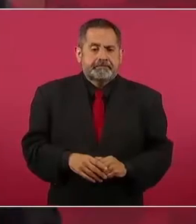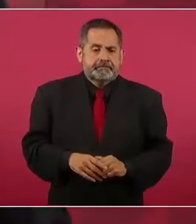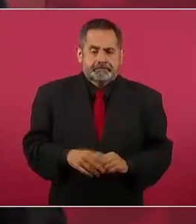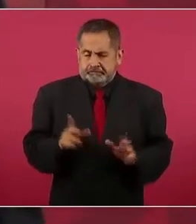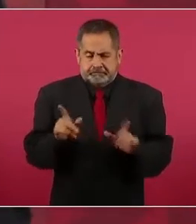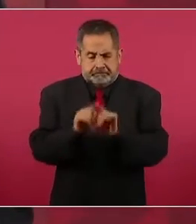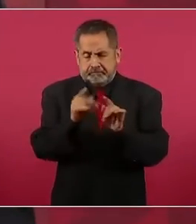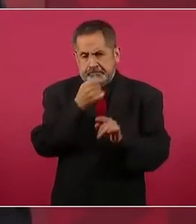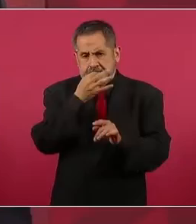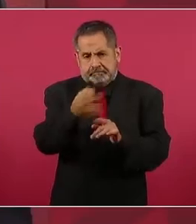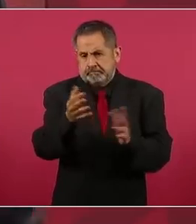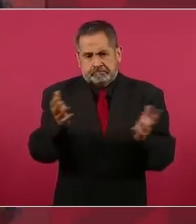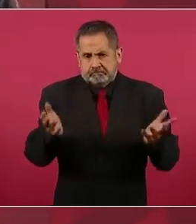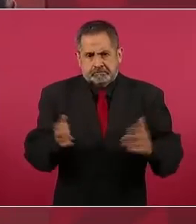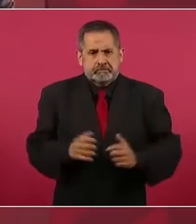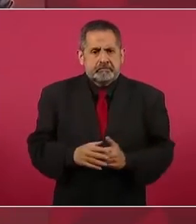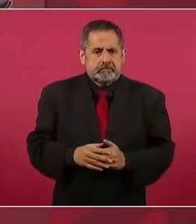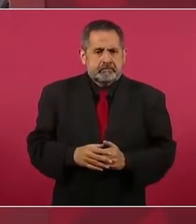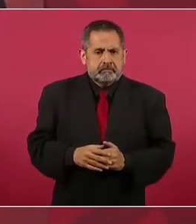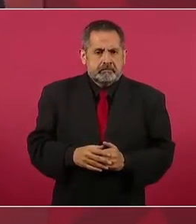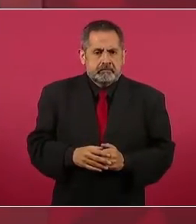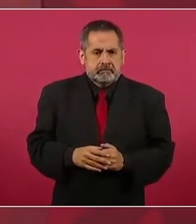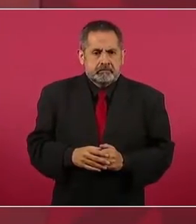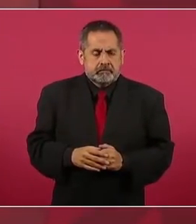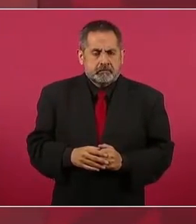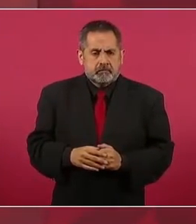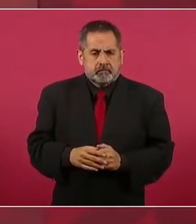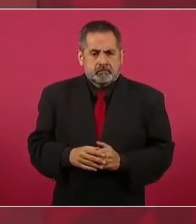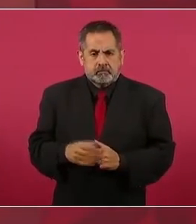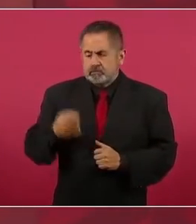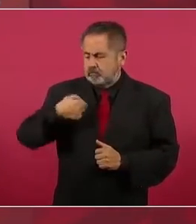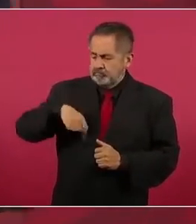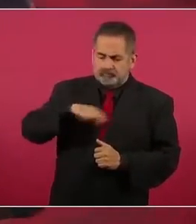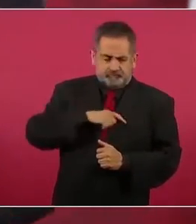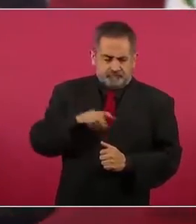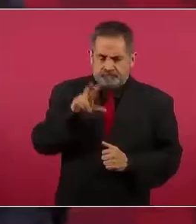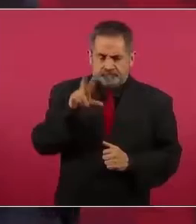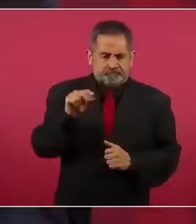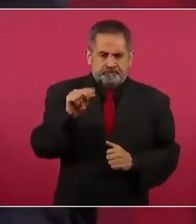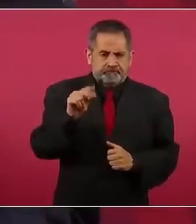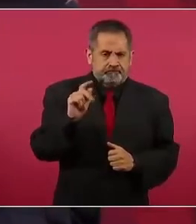eso es todo, nosotros no